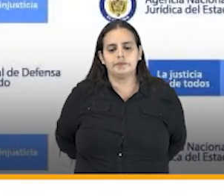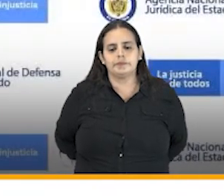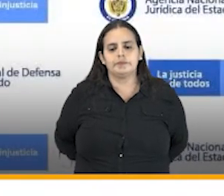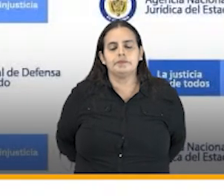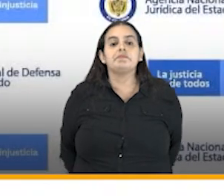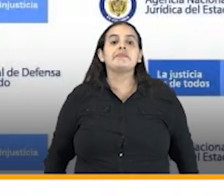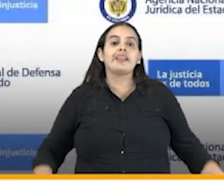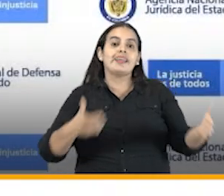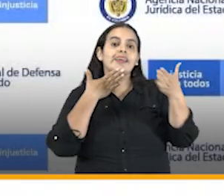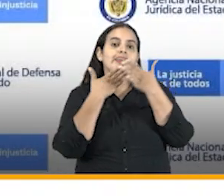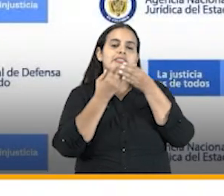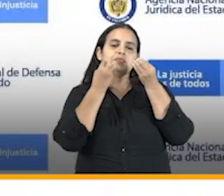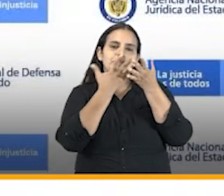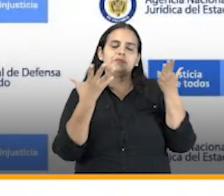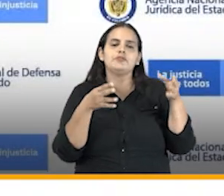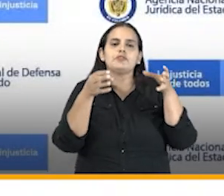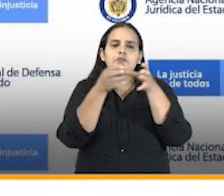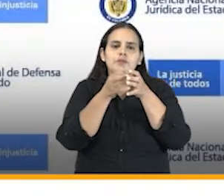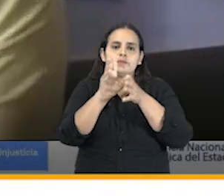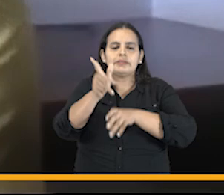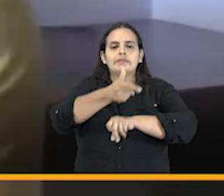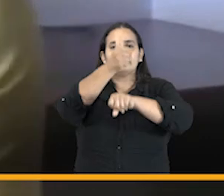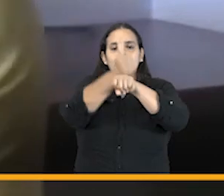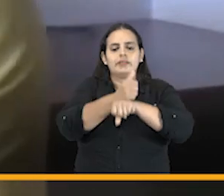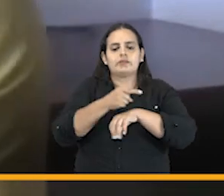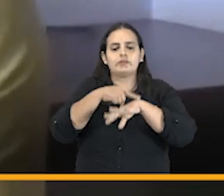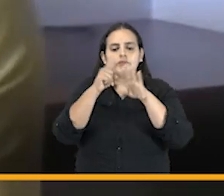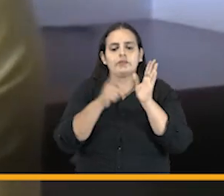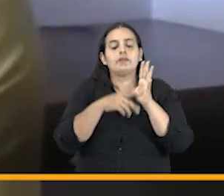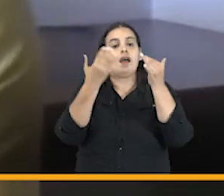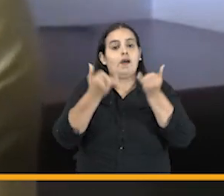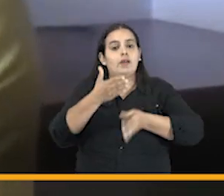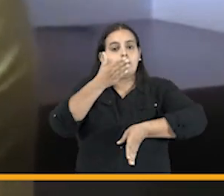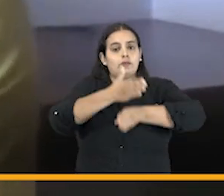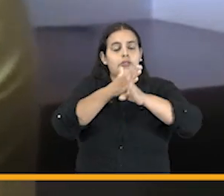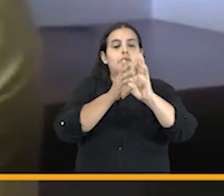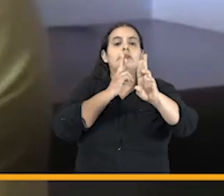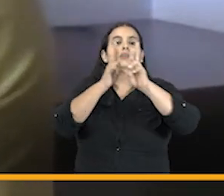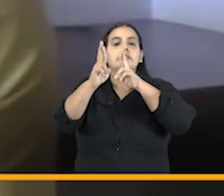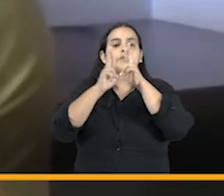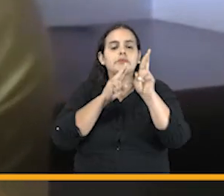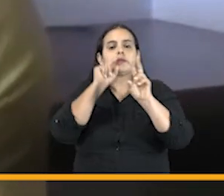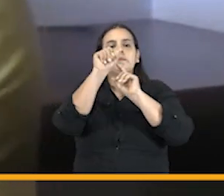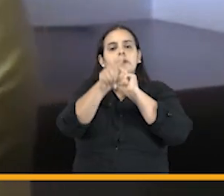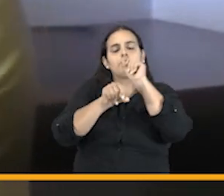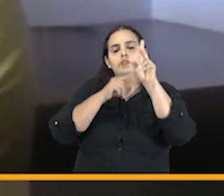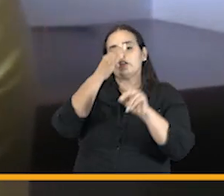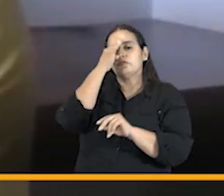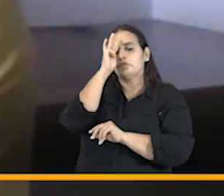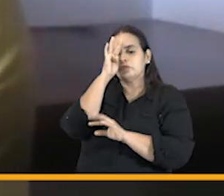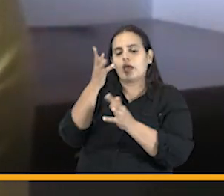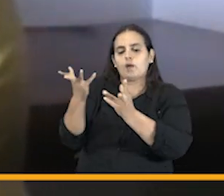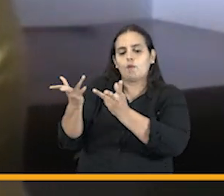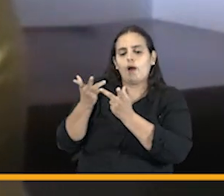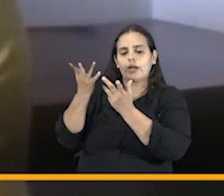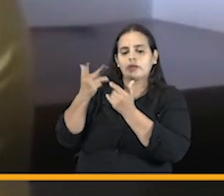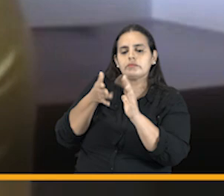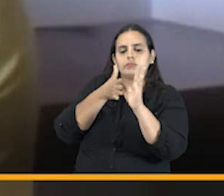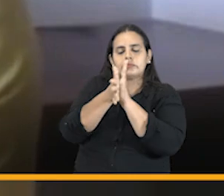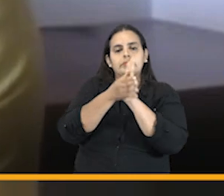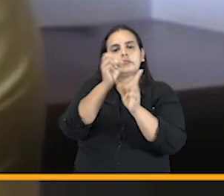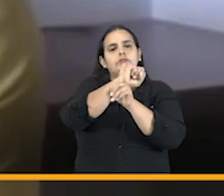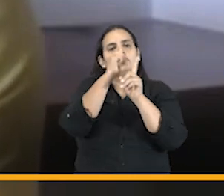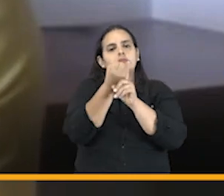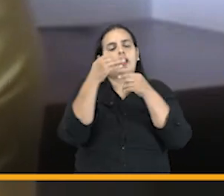muchas gracias al equipo directivo de la agencia continuamos dando respuesta a las inquietudes que nos llegan a través de nuestras redes